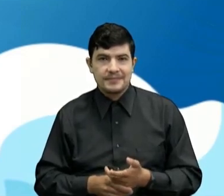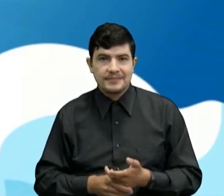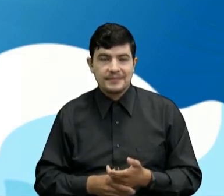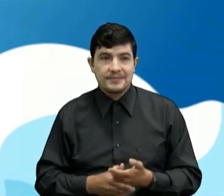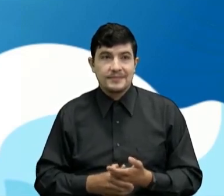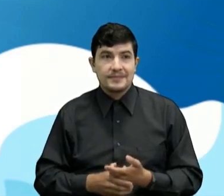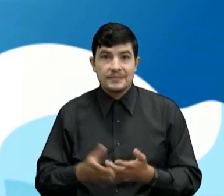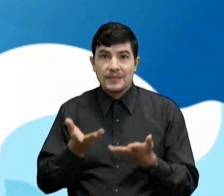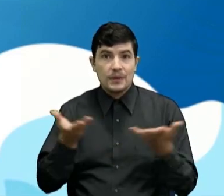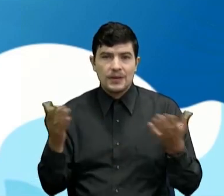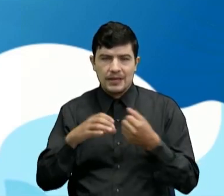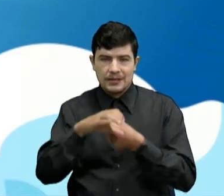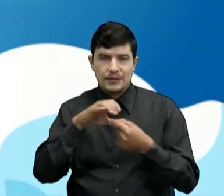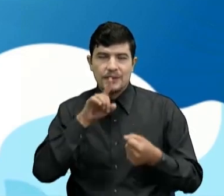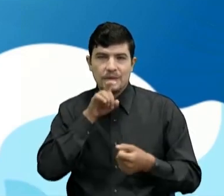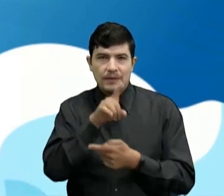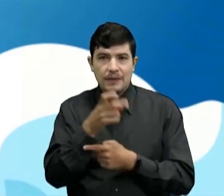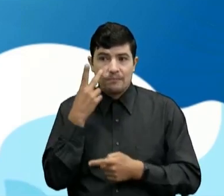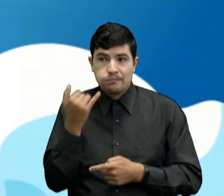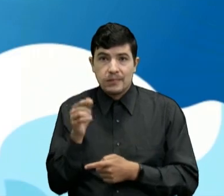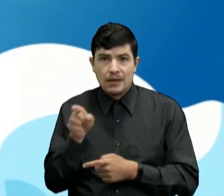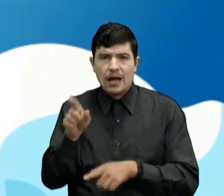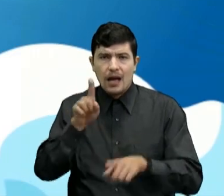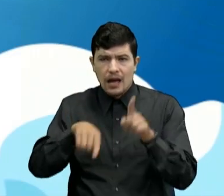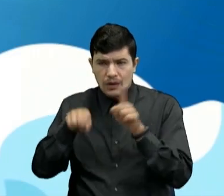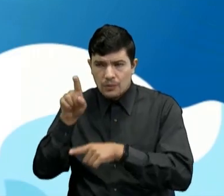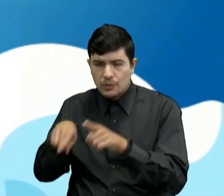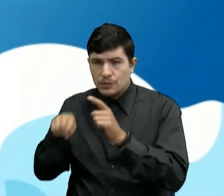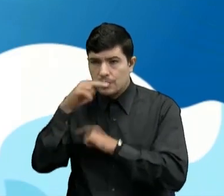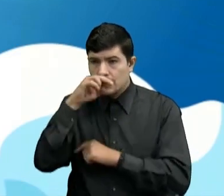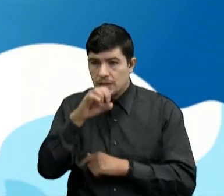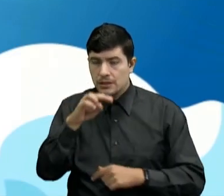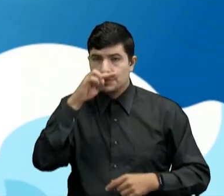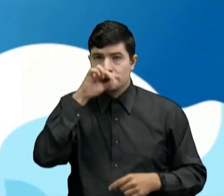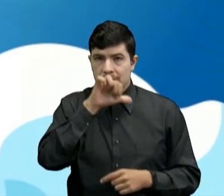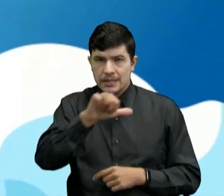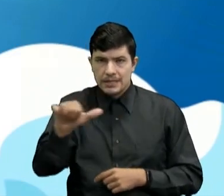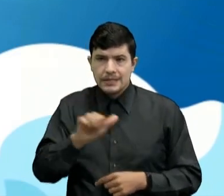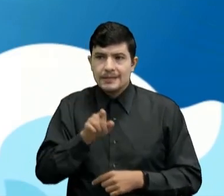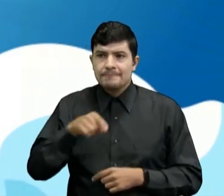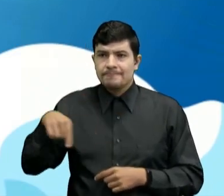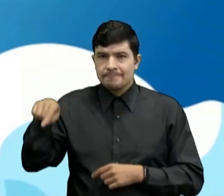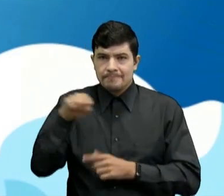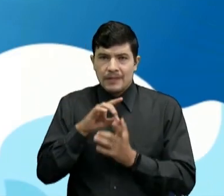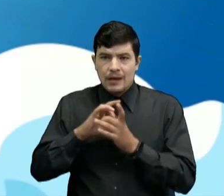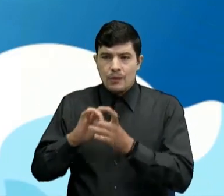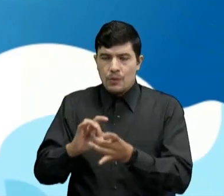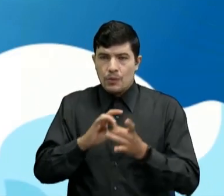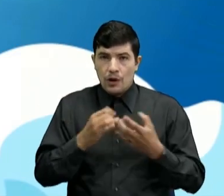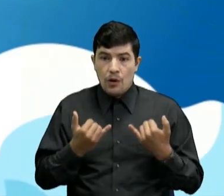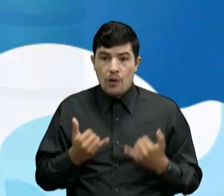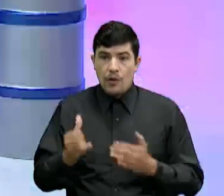Desde Bucaramanga Allí teníamos algunos de los niños y niñas Que se han unido con nosotros A esta clase de